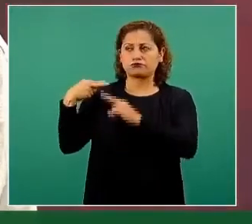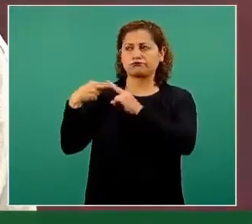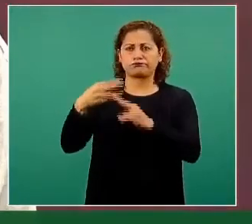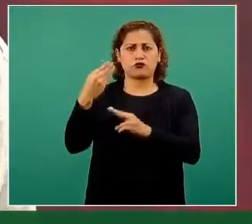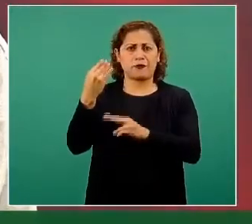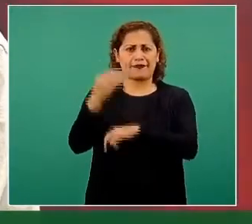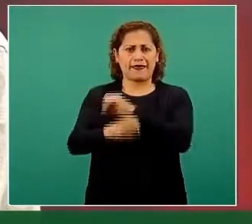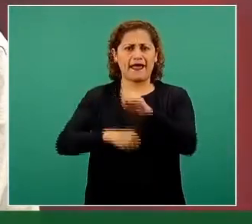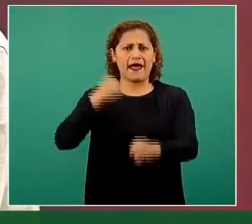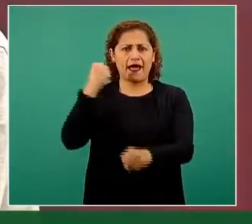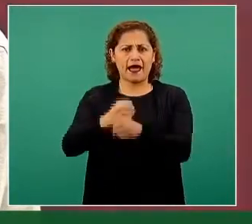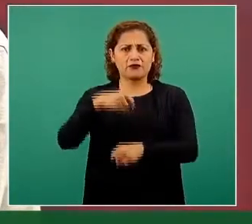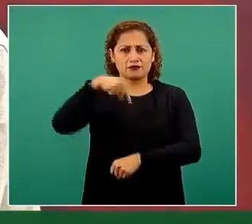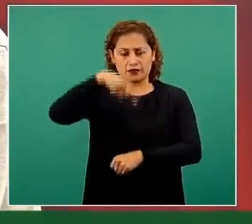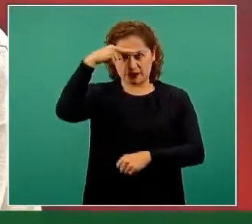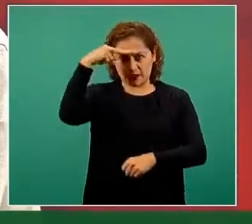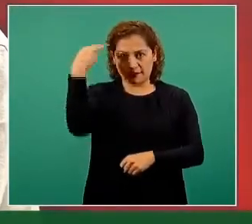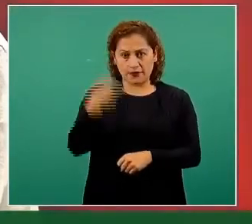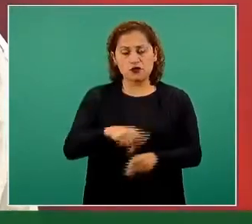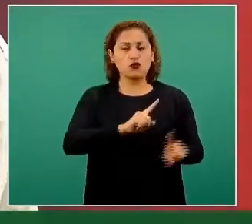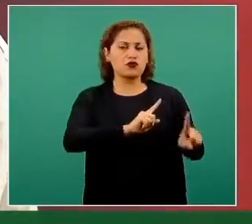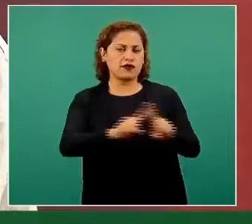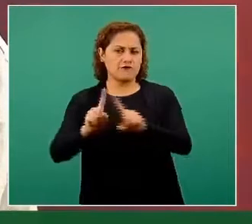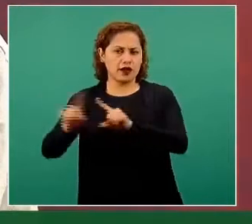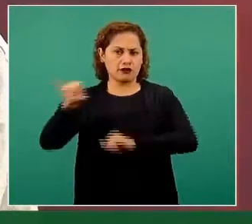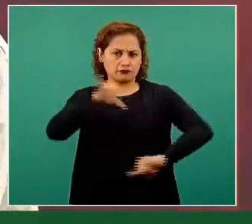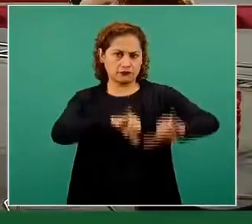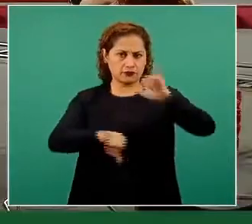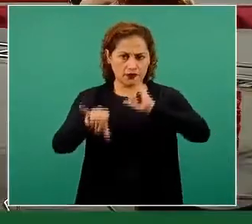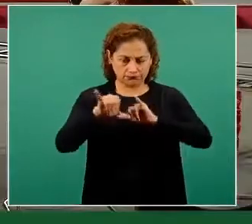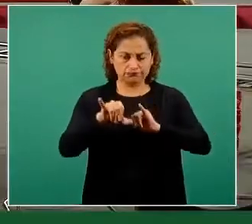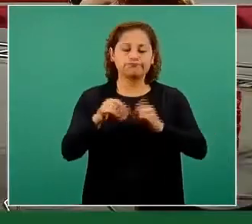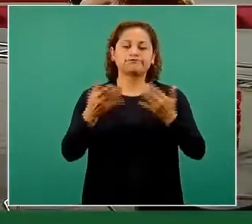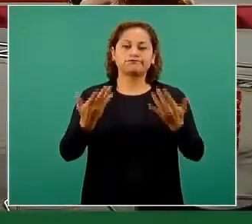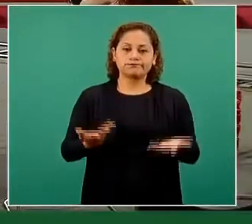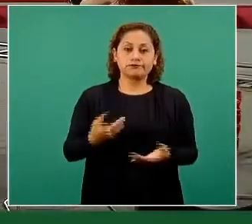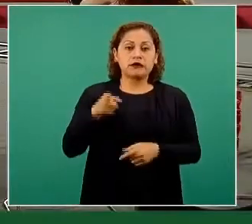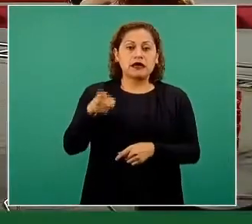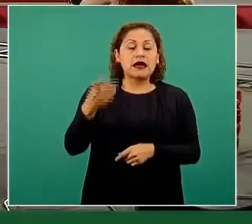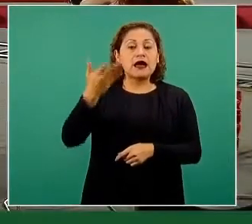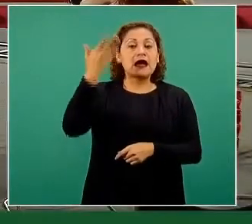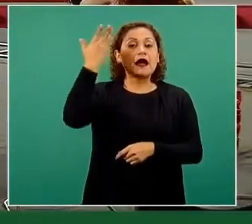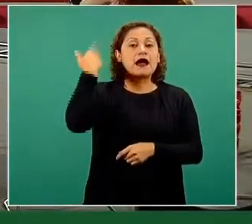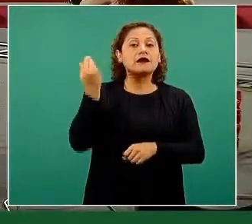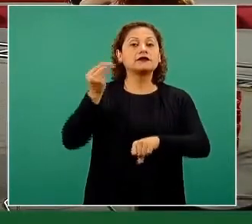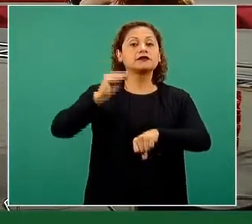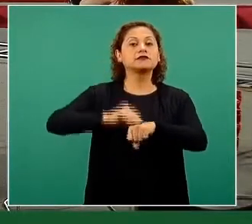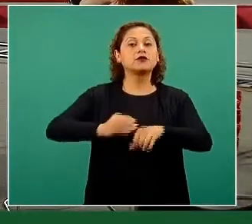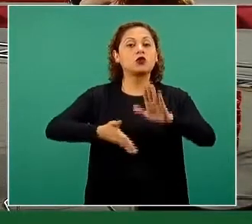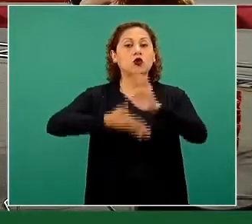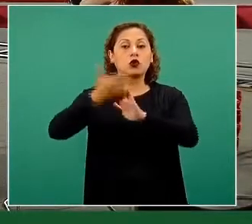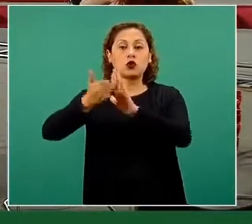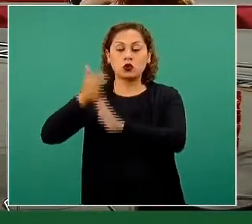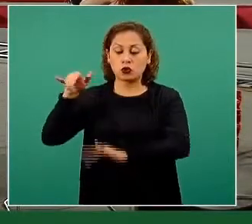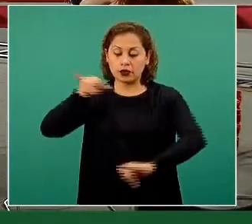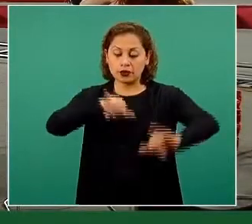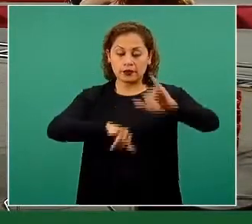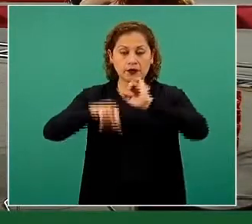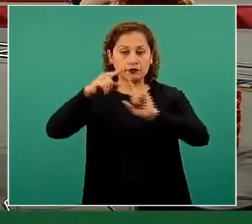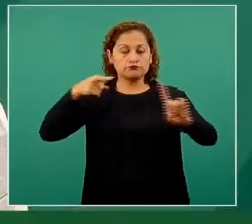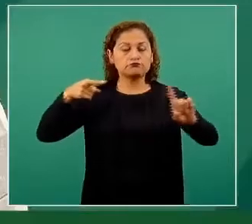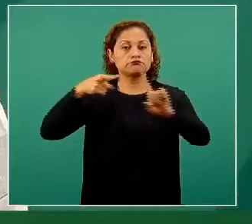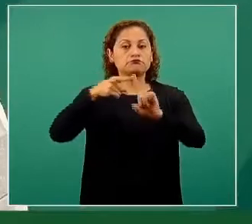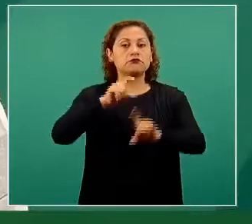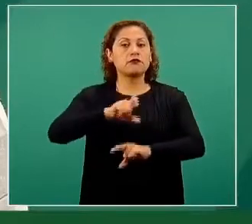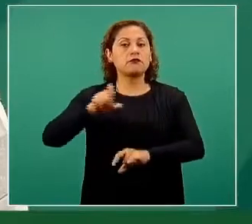México y que se dedica a distintos productos. Había desarrollado una planta para la producción de vacunas contra influenza.